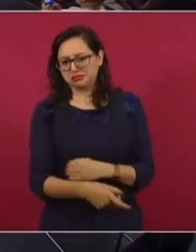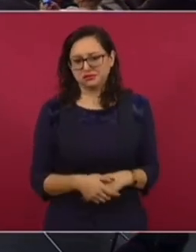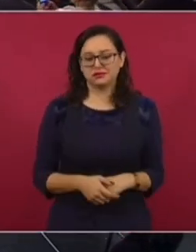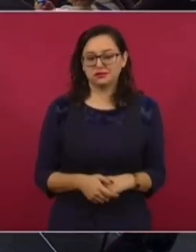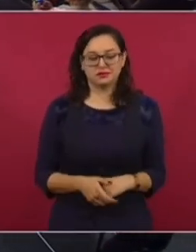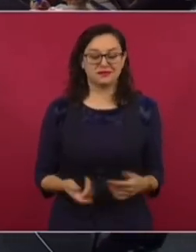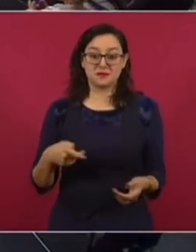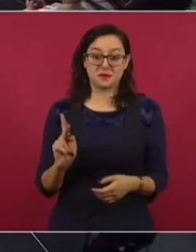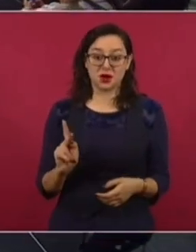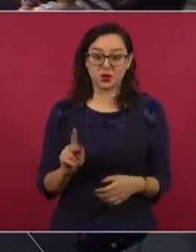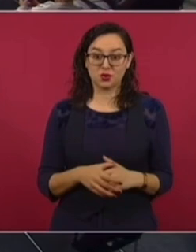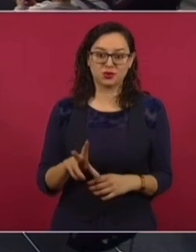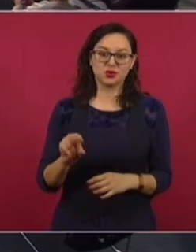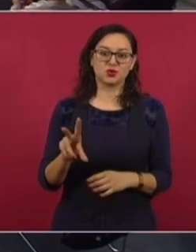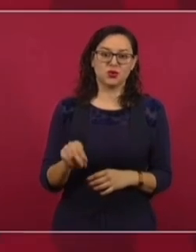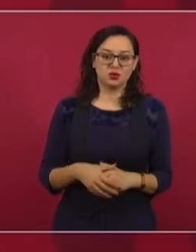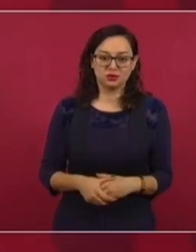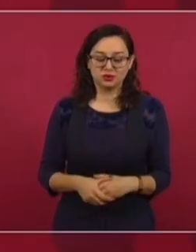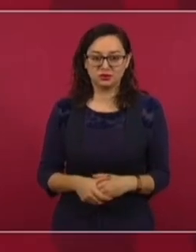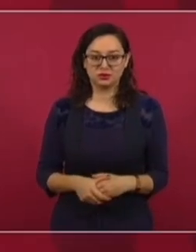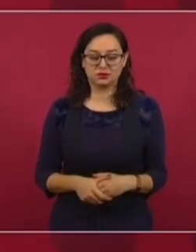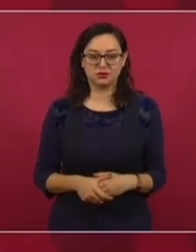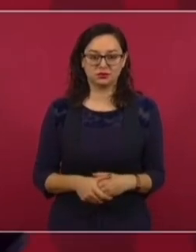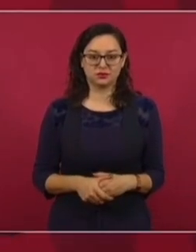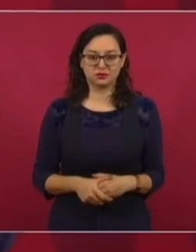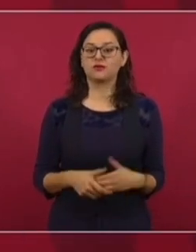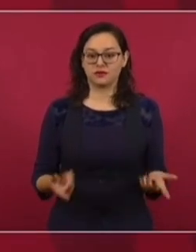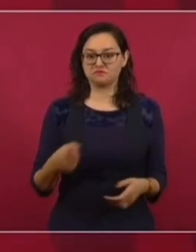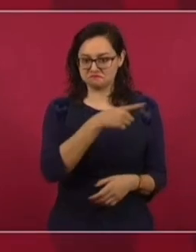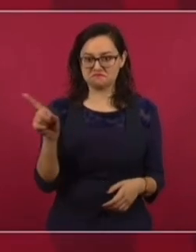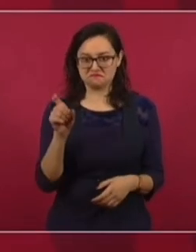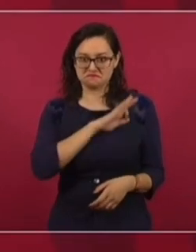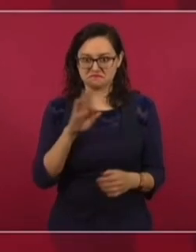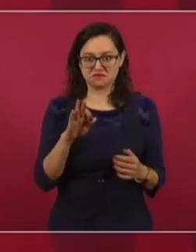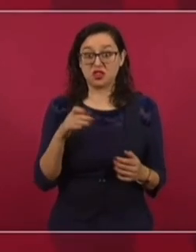Hay elecciones que les gustaría a ellos cambiar. Por votos.